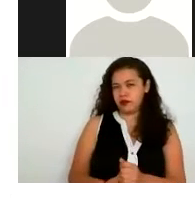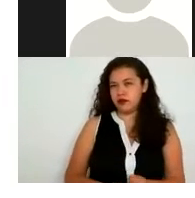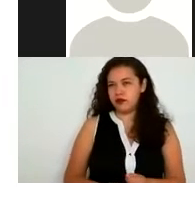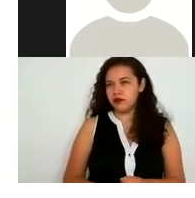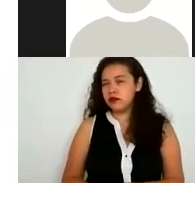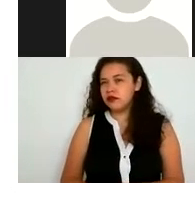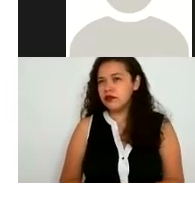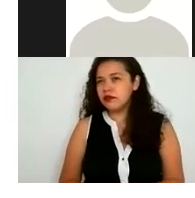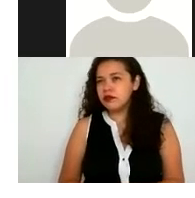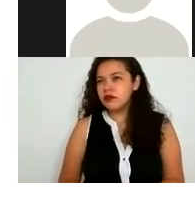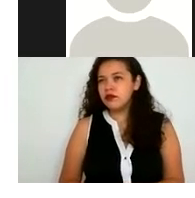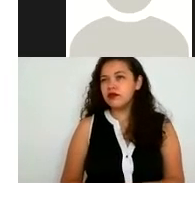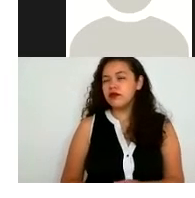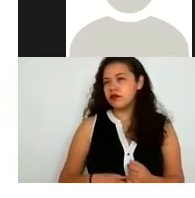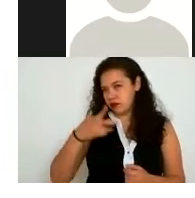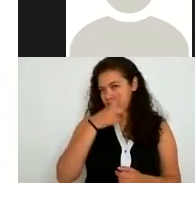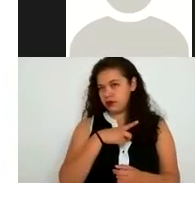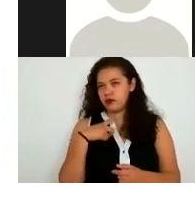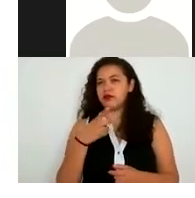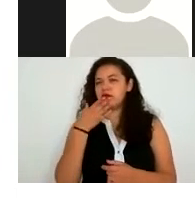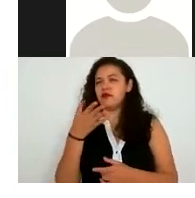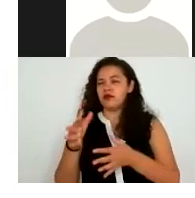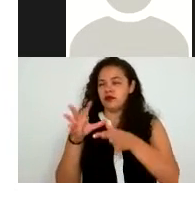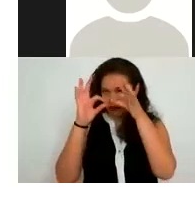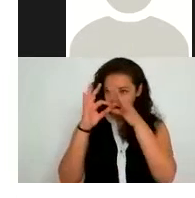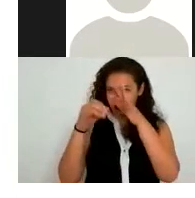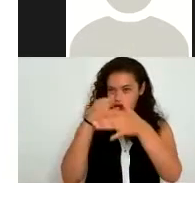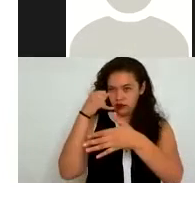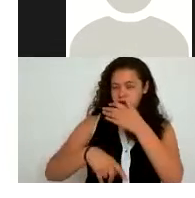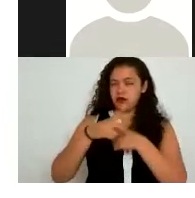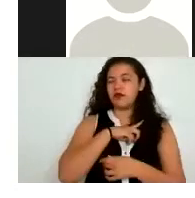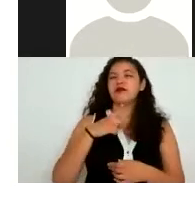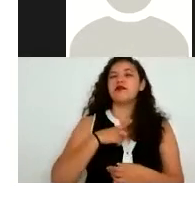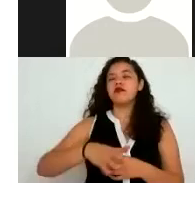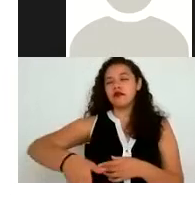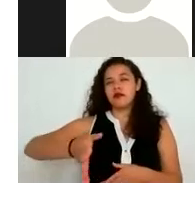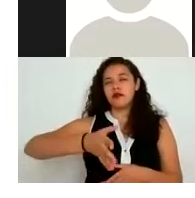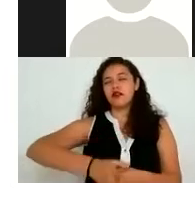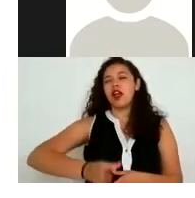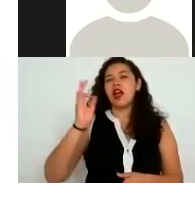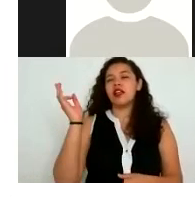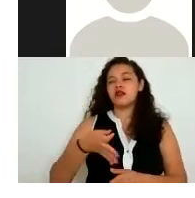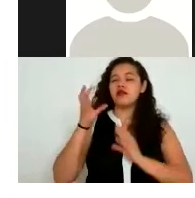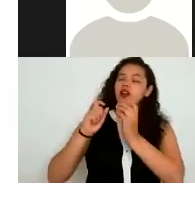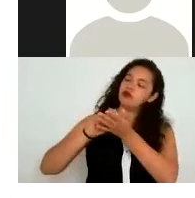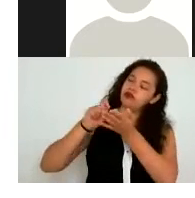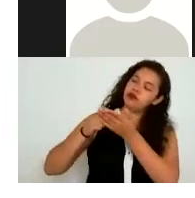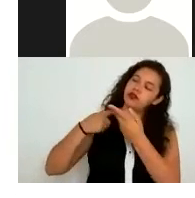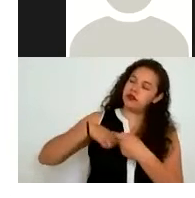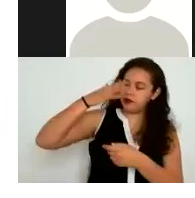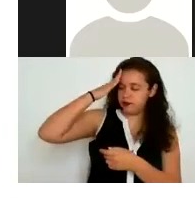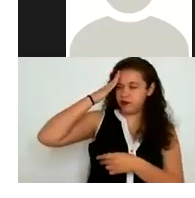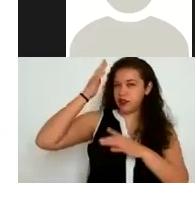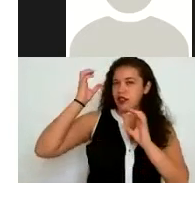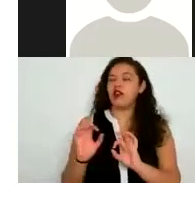patrimoniales debe ser expreso se deberá obtener el consentimiento verbal o por escrito del titular o a través de algún